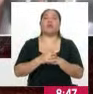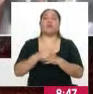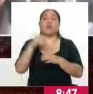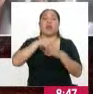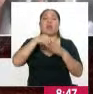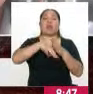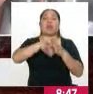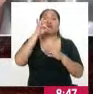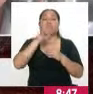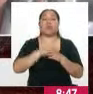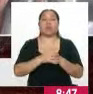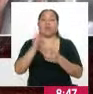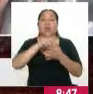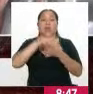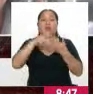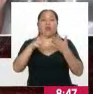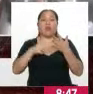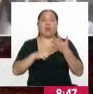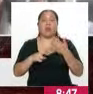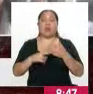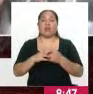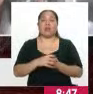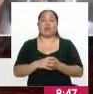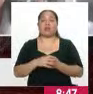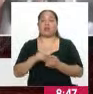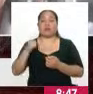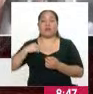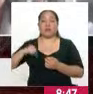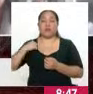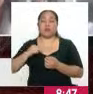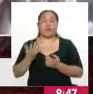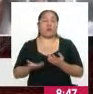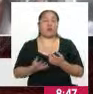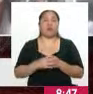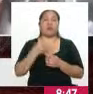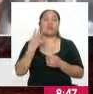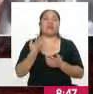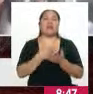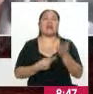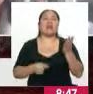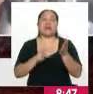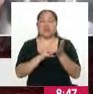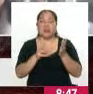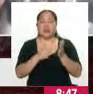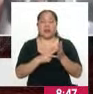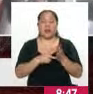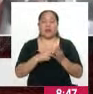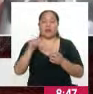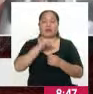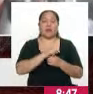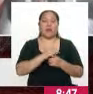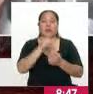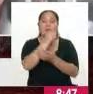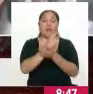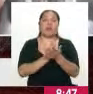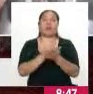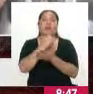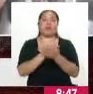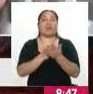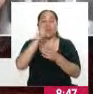regionales y municipales. ¿A qué me refiero? A que los partidos políticos les va muy mal,